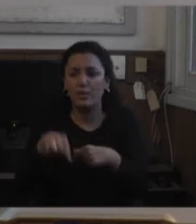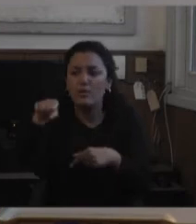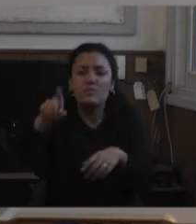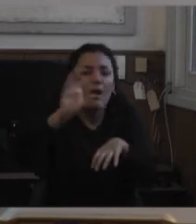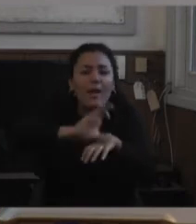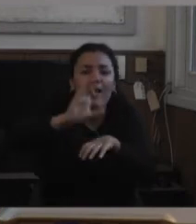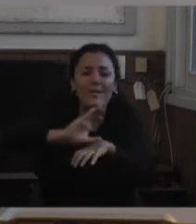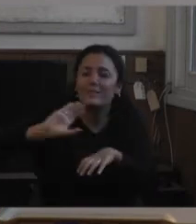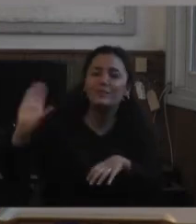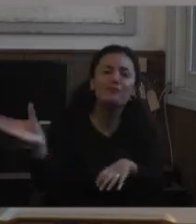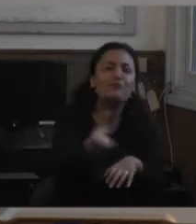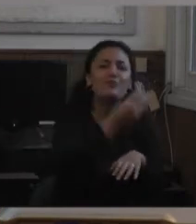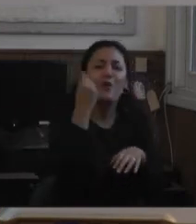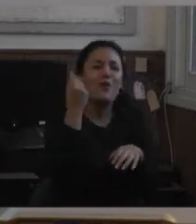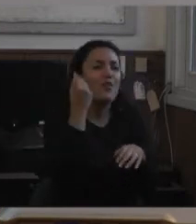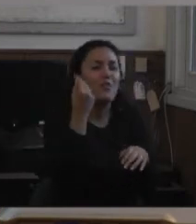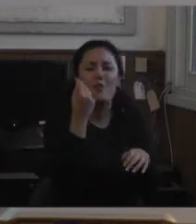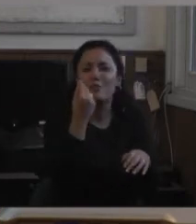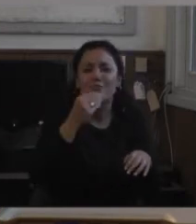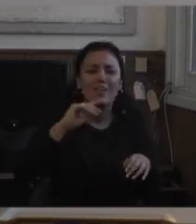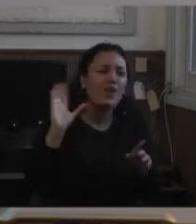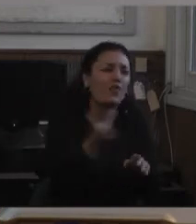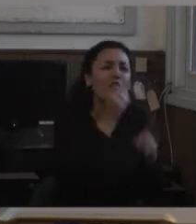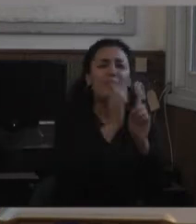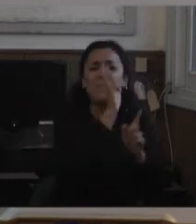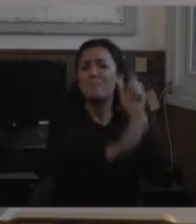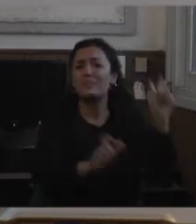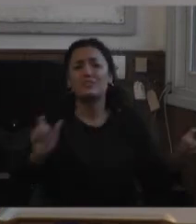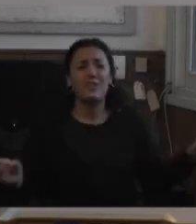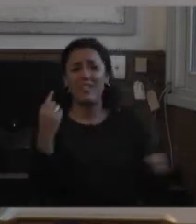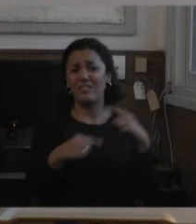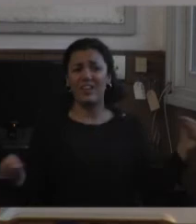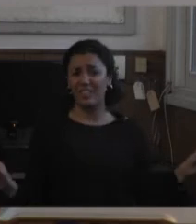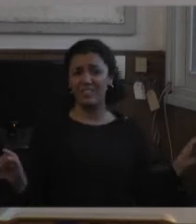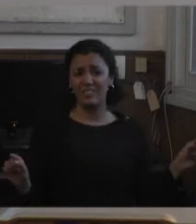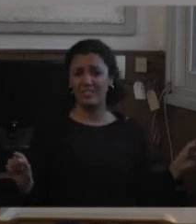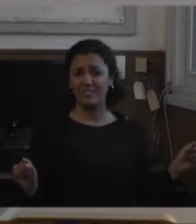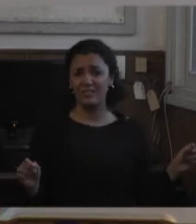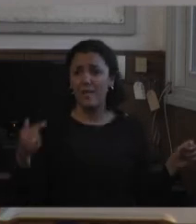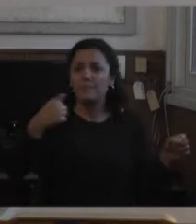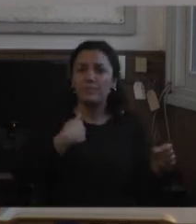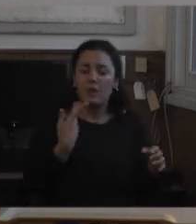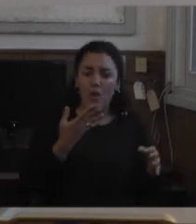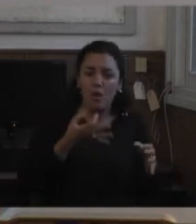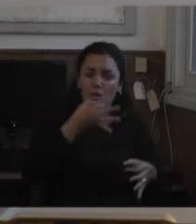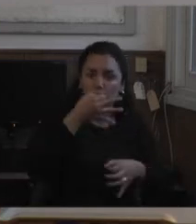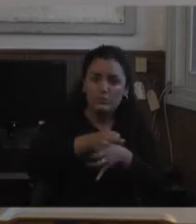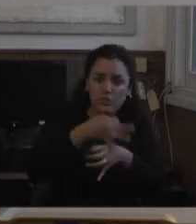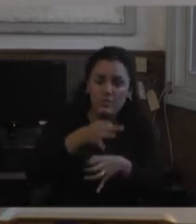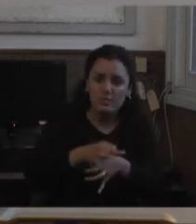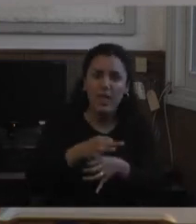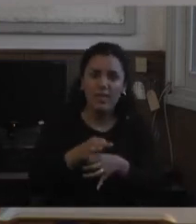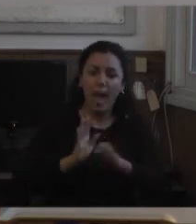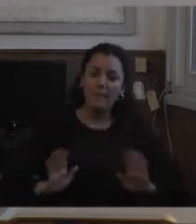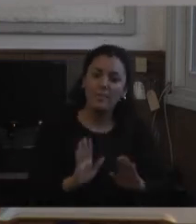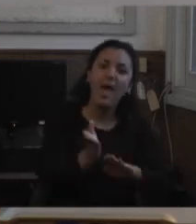cualquier ámbito con cualquier colectivo de humanos no de la discapacidad esto de que nosotros nos enseñan a planificar y creemos que lo